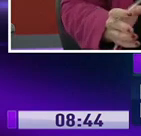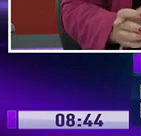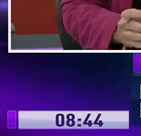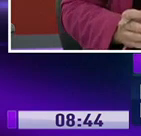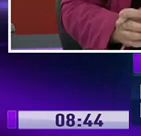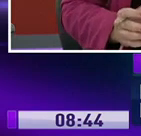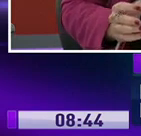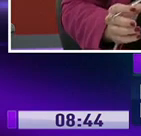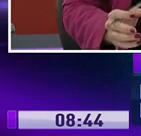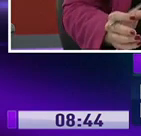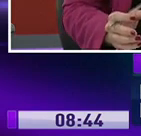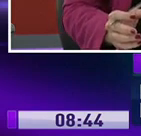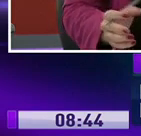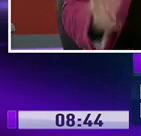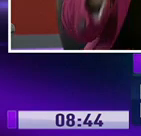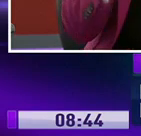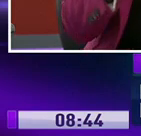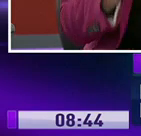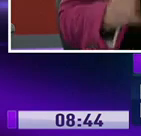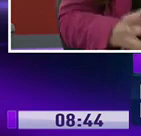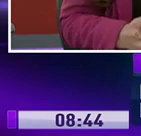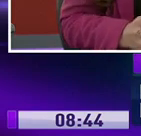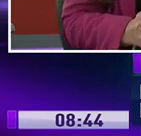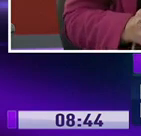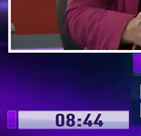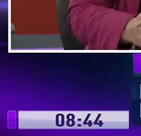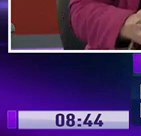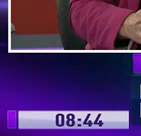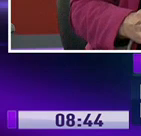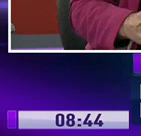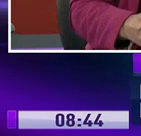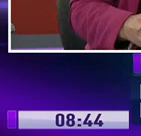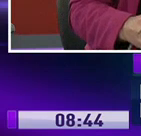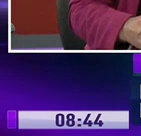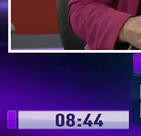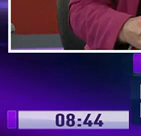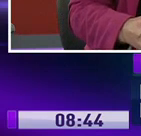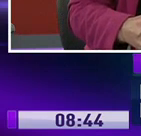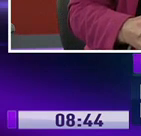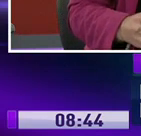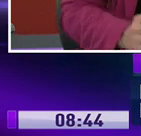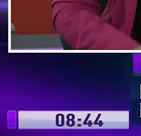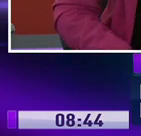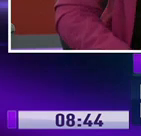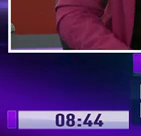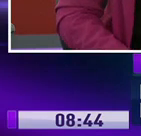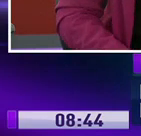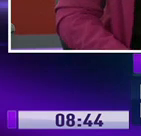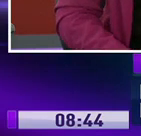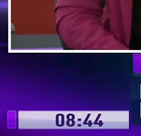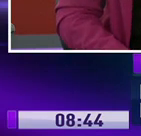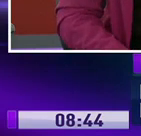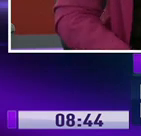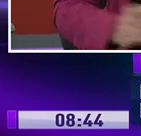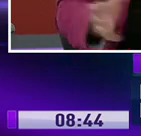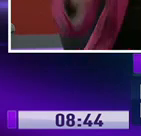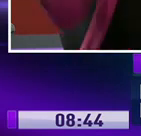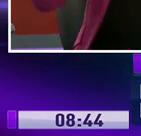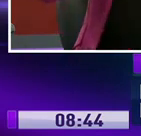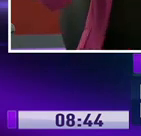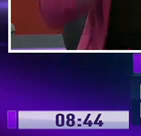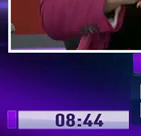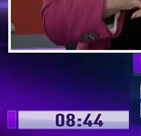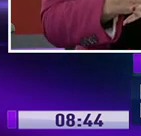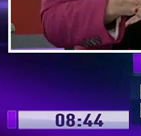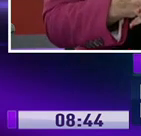esto hay ubicación de nuevas camas. Esta es una de las acciones que se está generando para atender a este porcentaje estimado. ¿Cuántas camas